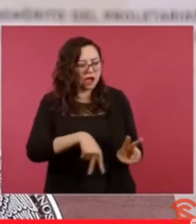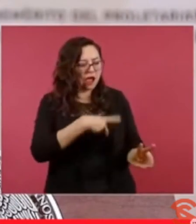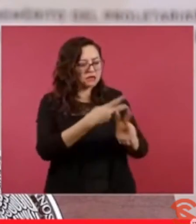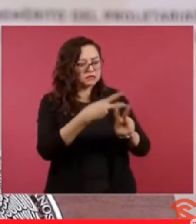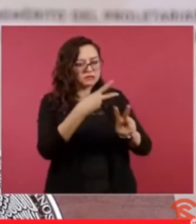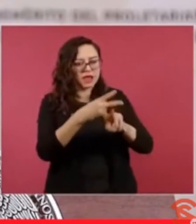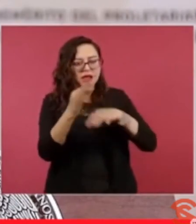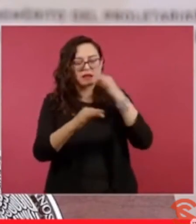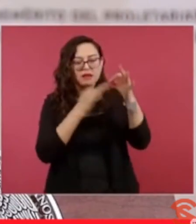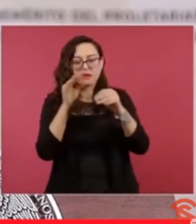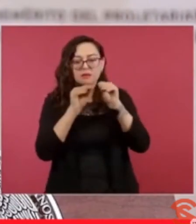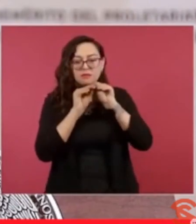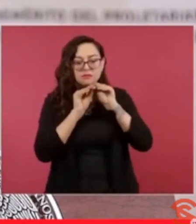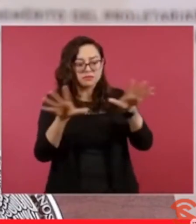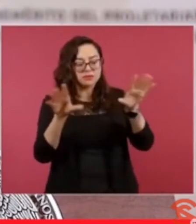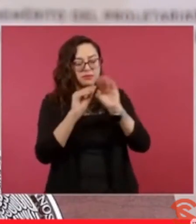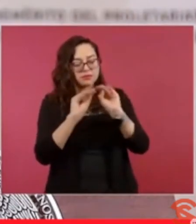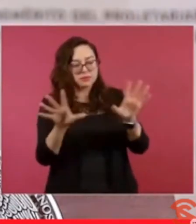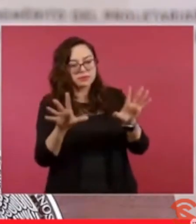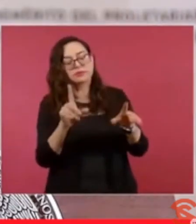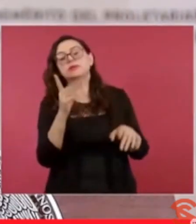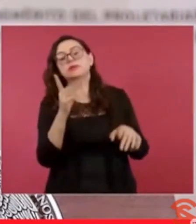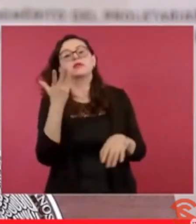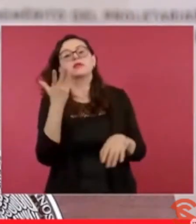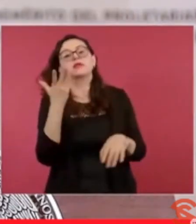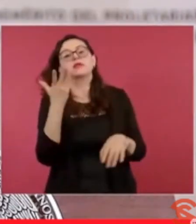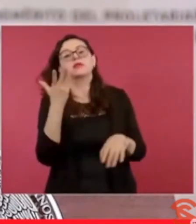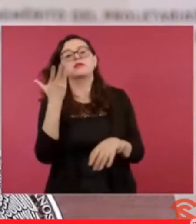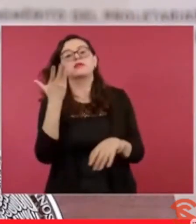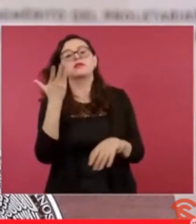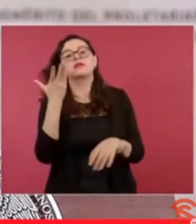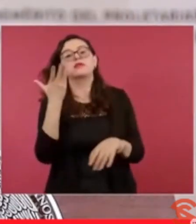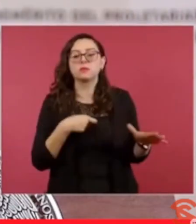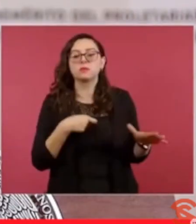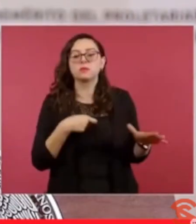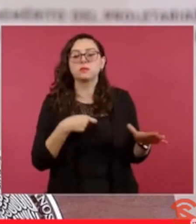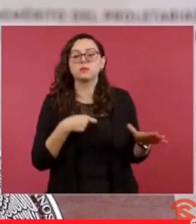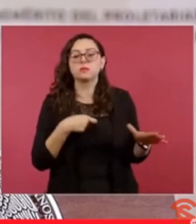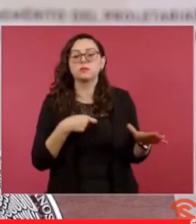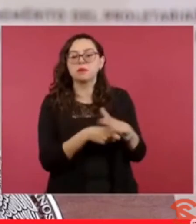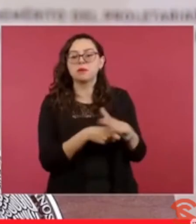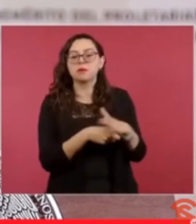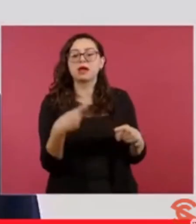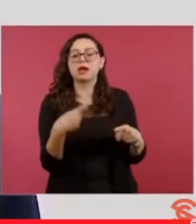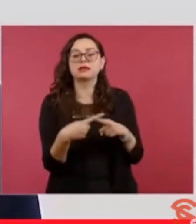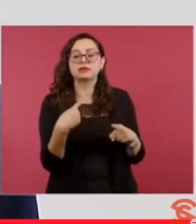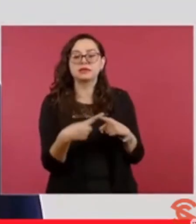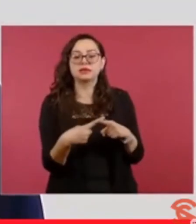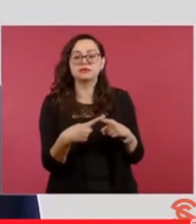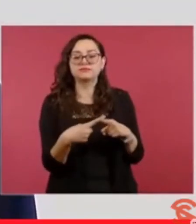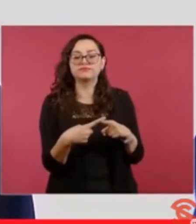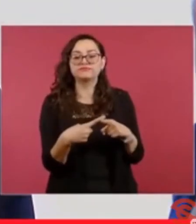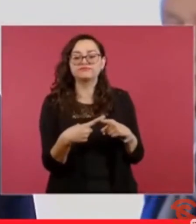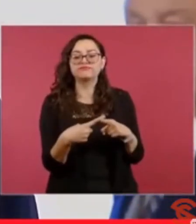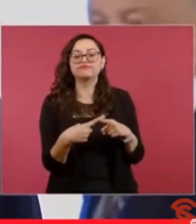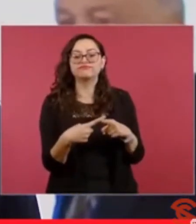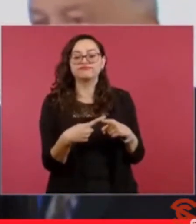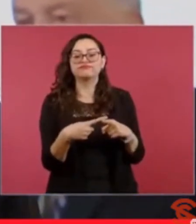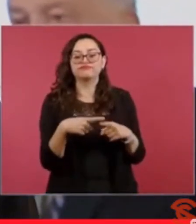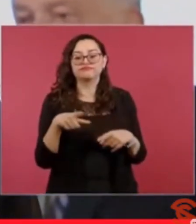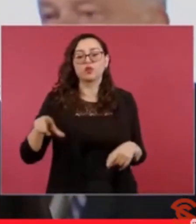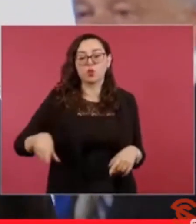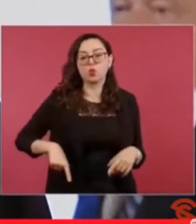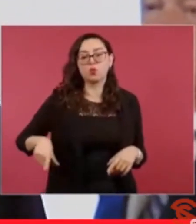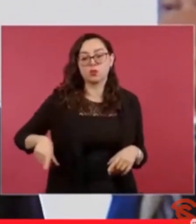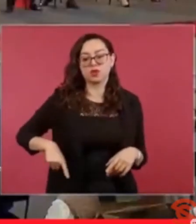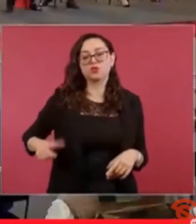una página de Facebook que es financiada por un proveedor del gobierno